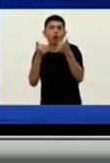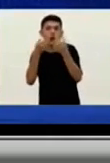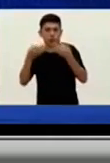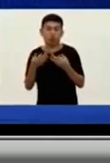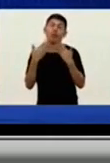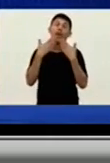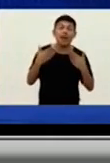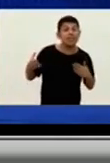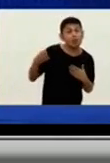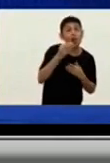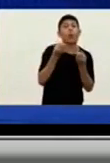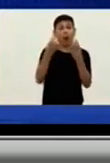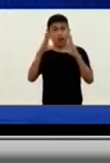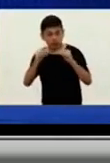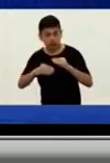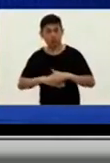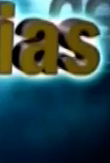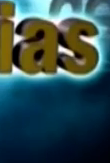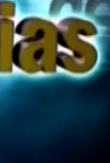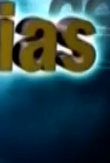Muchísimas gracias a todos y buenas noches.